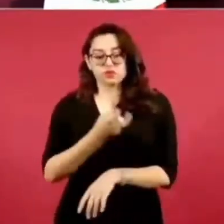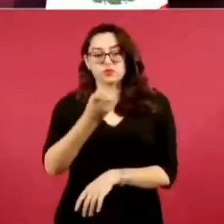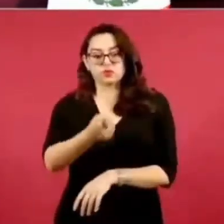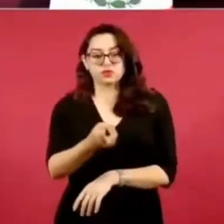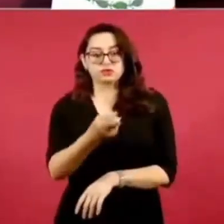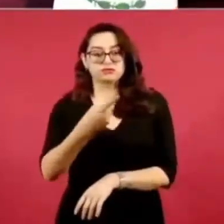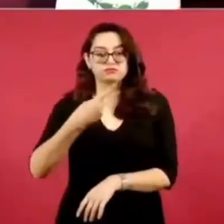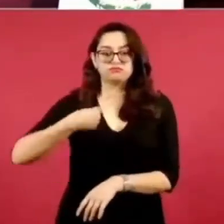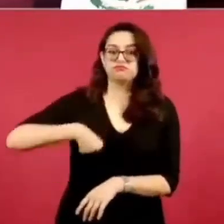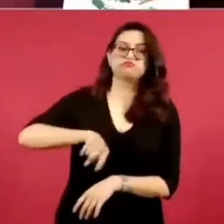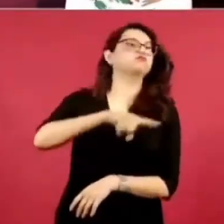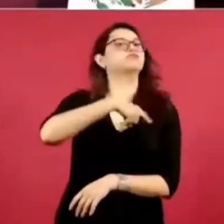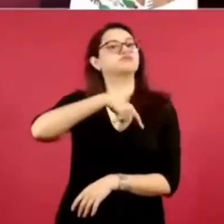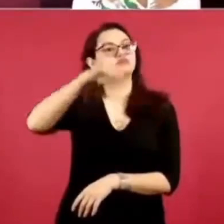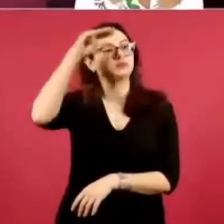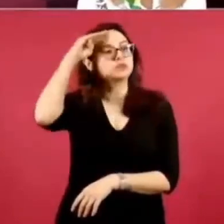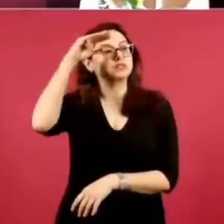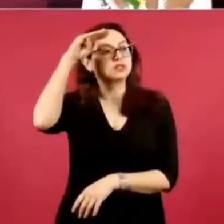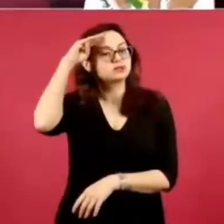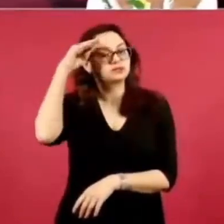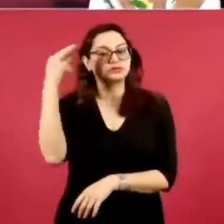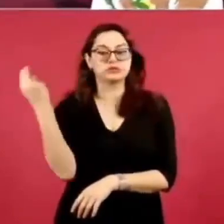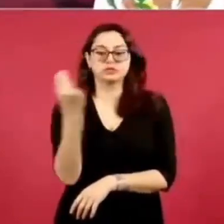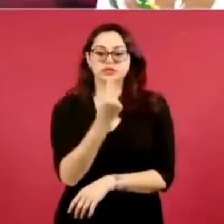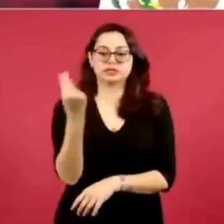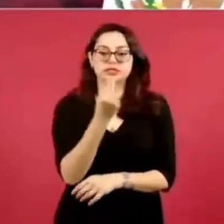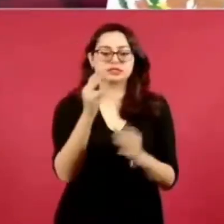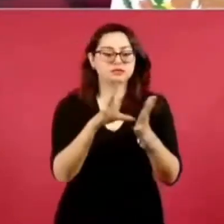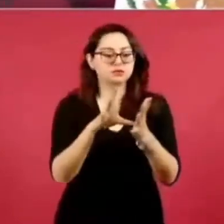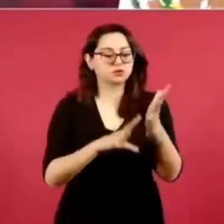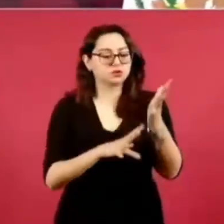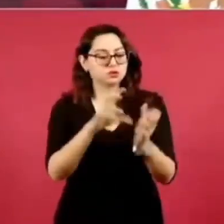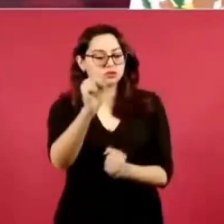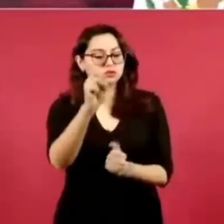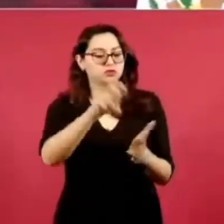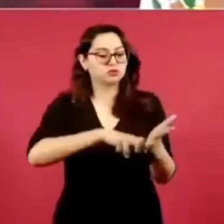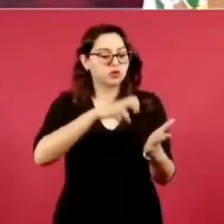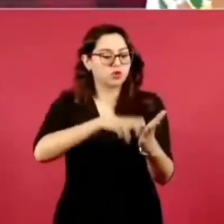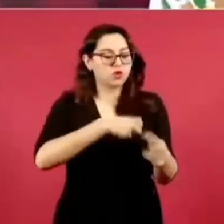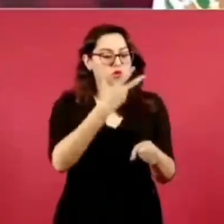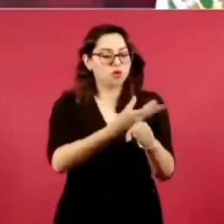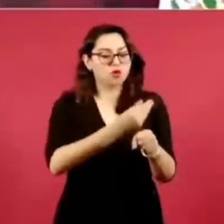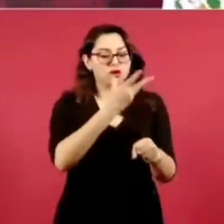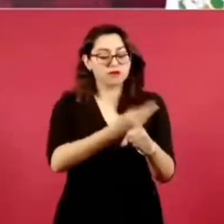y luego las constituciones estatales,